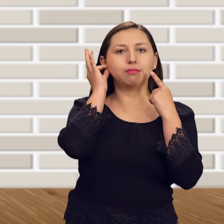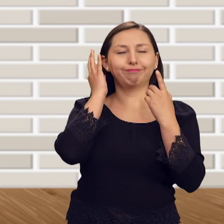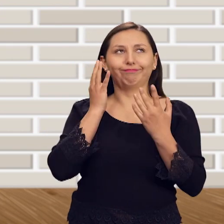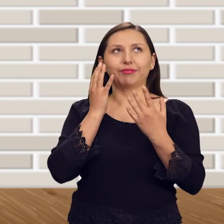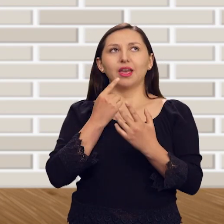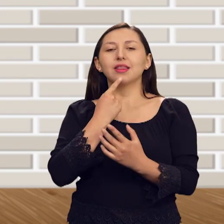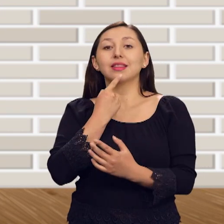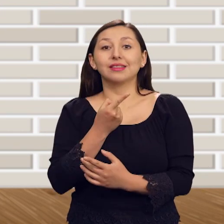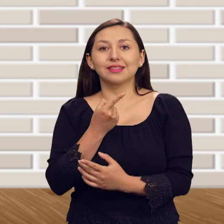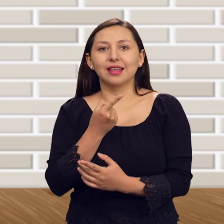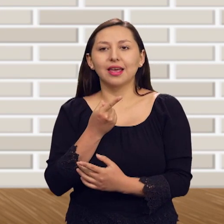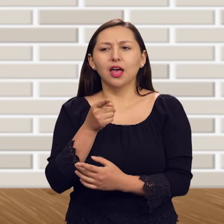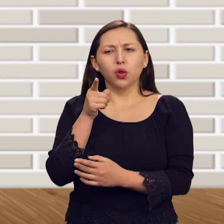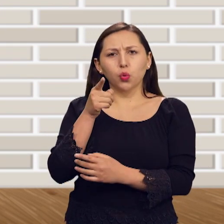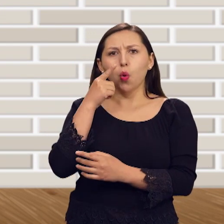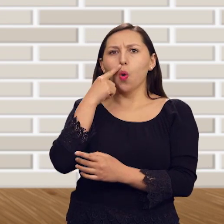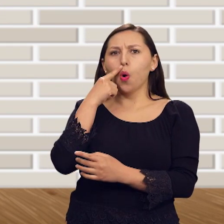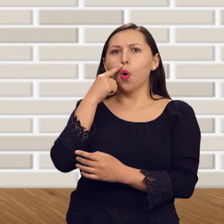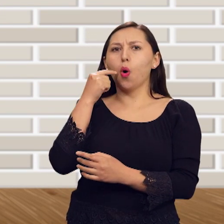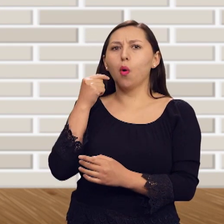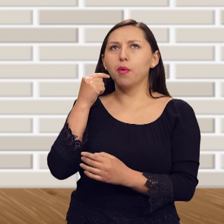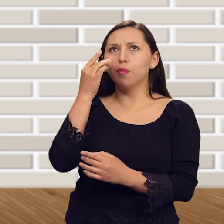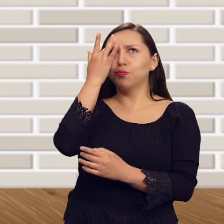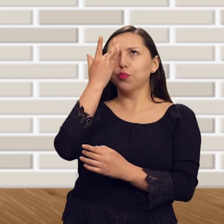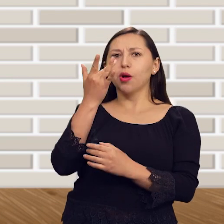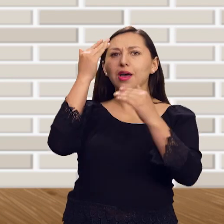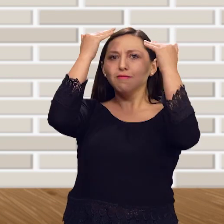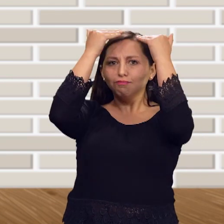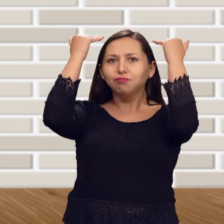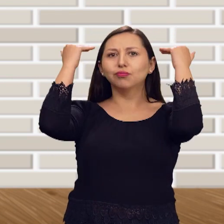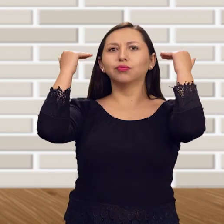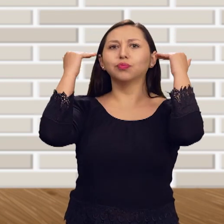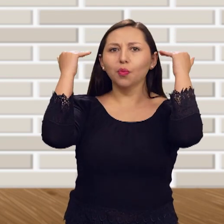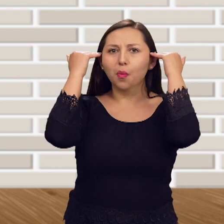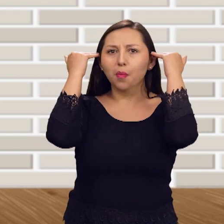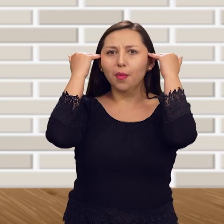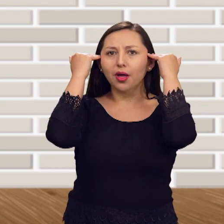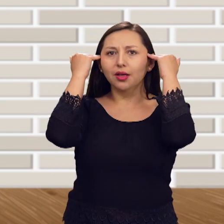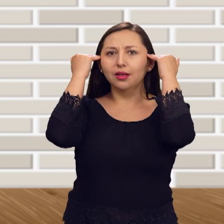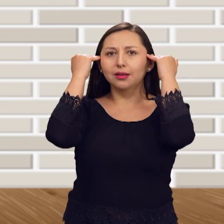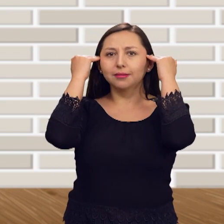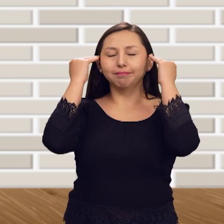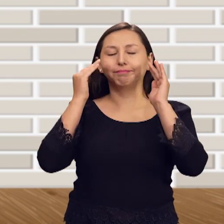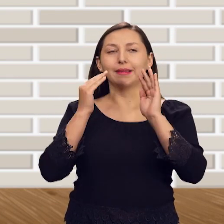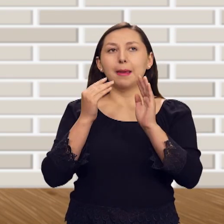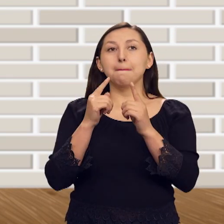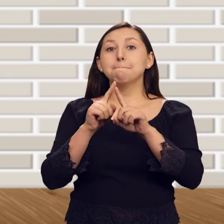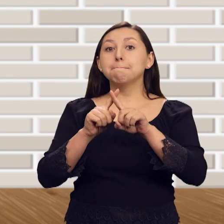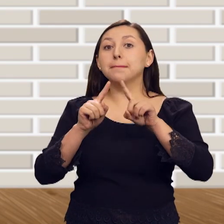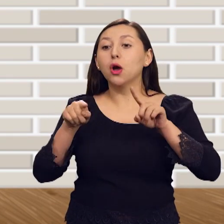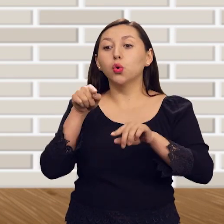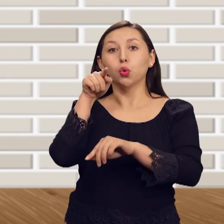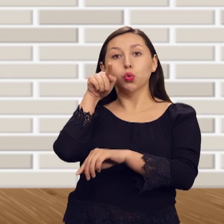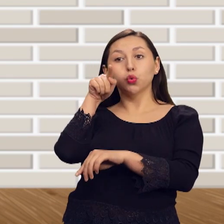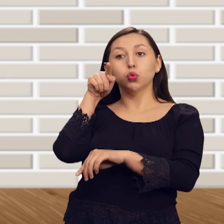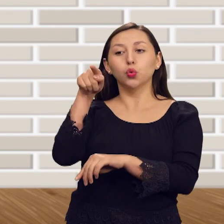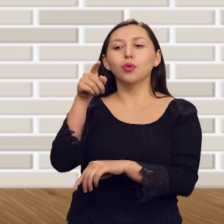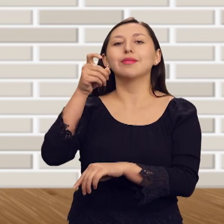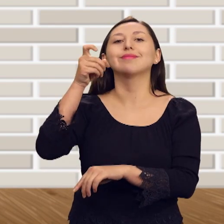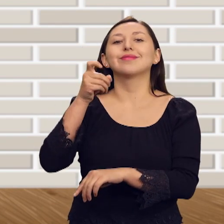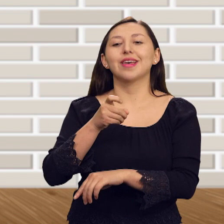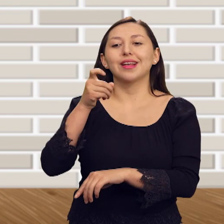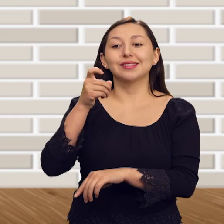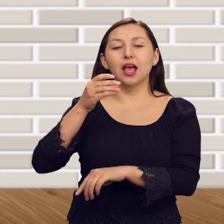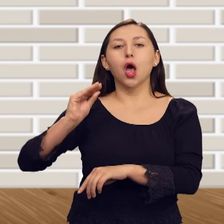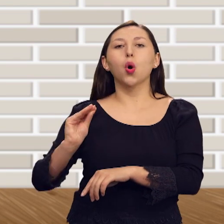persona me confundió con un hombre por mi corte de cabello. Me dijo que para evitar confusiones, las mujeres